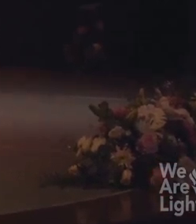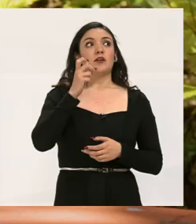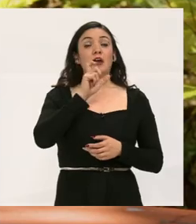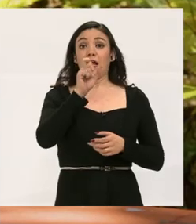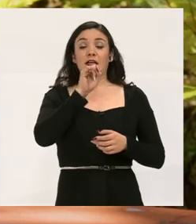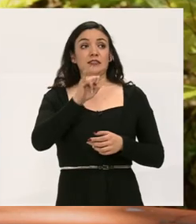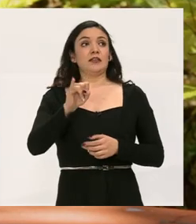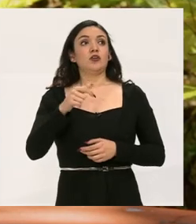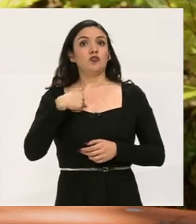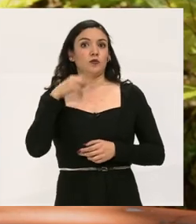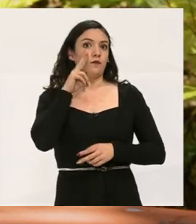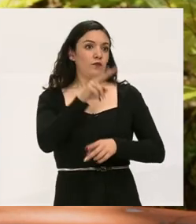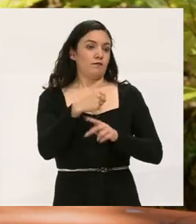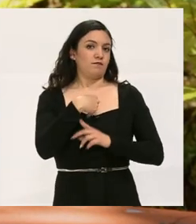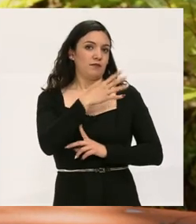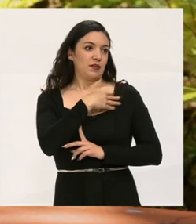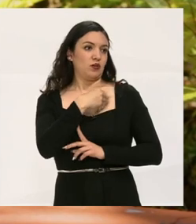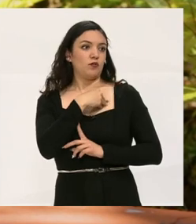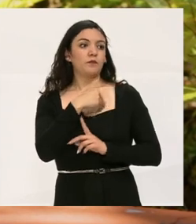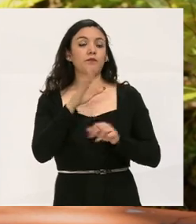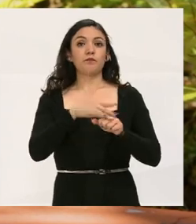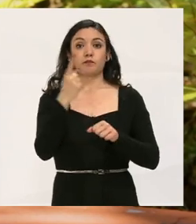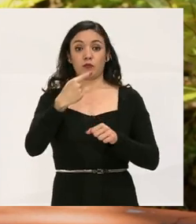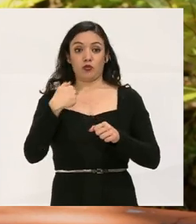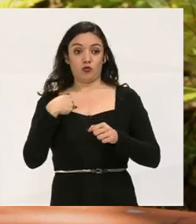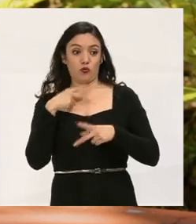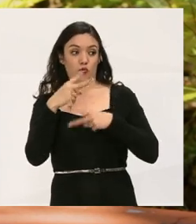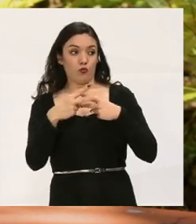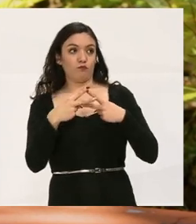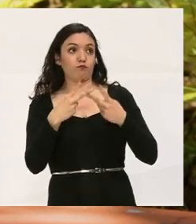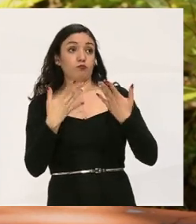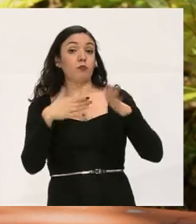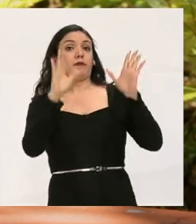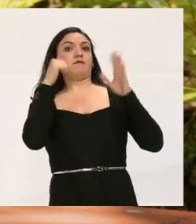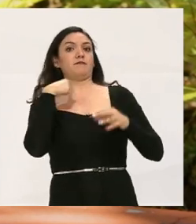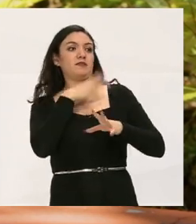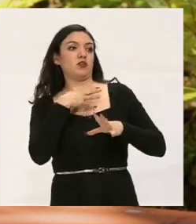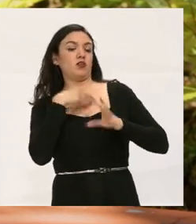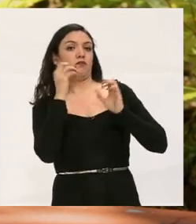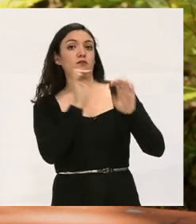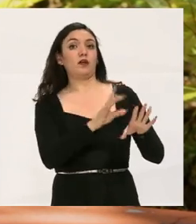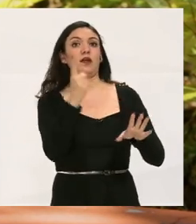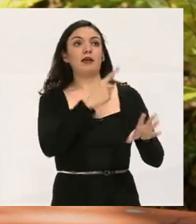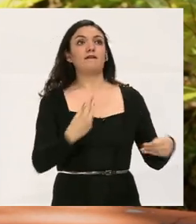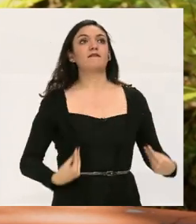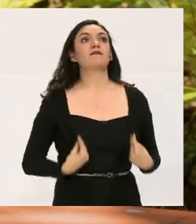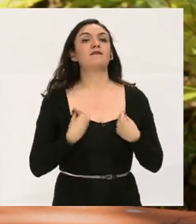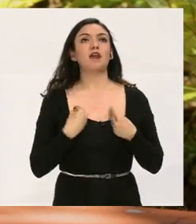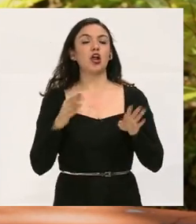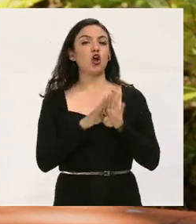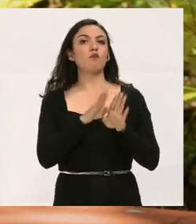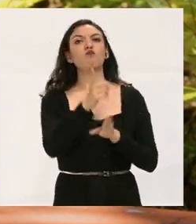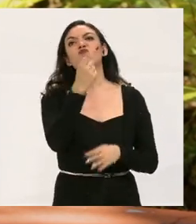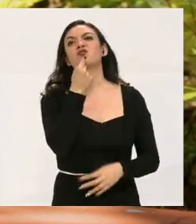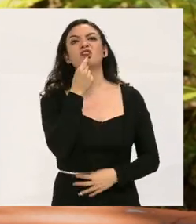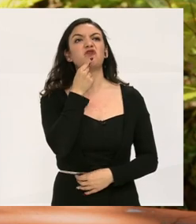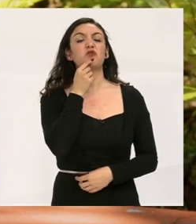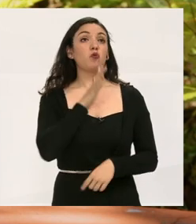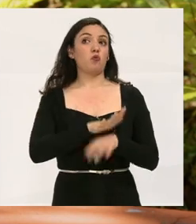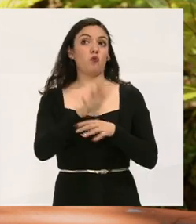TAN ES ASÍ Yo lo veo en mi hijo, porque si yo hubiera dejado a mi hijo